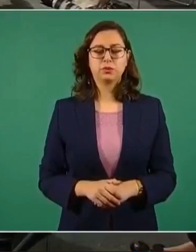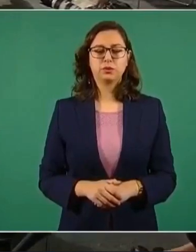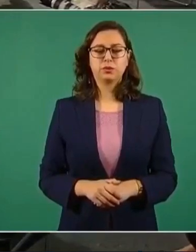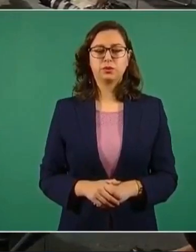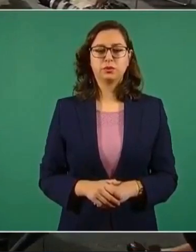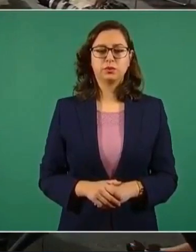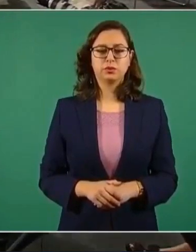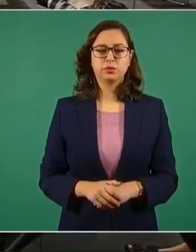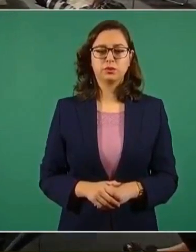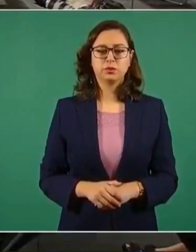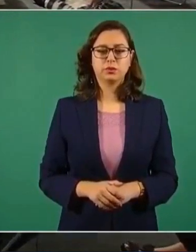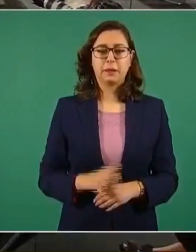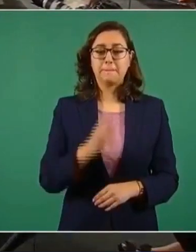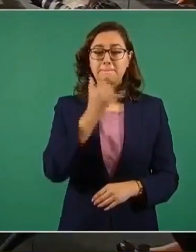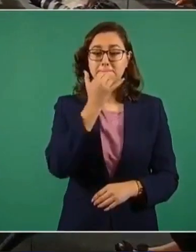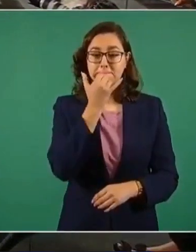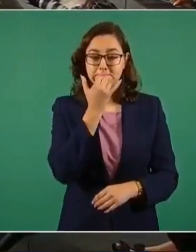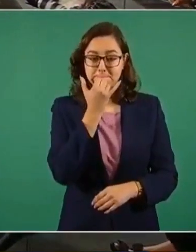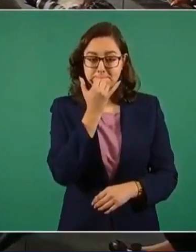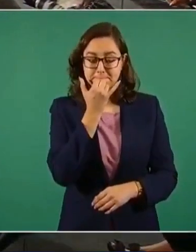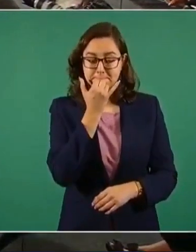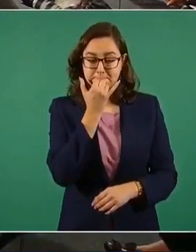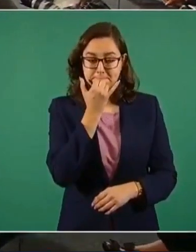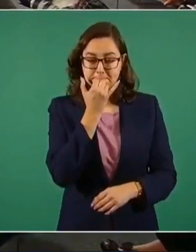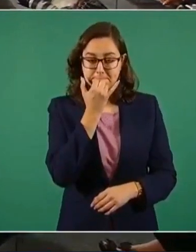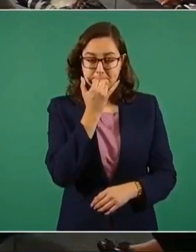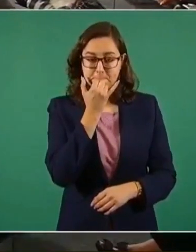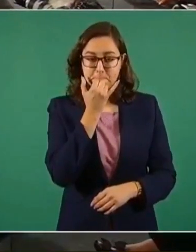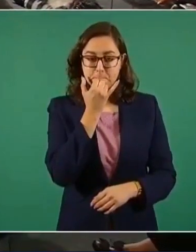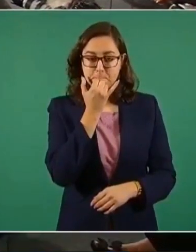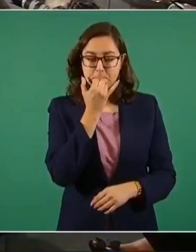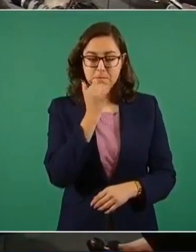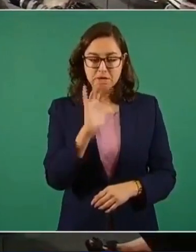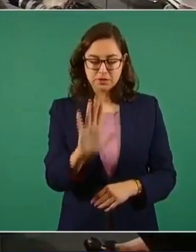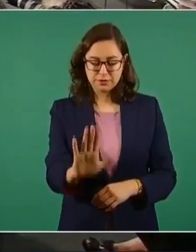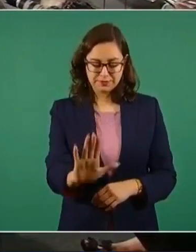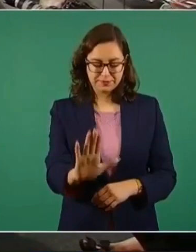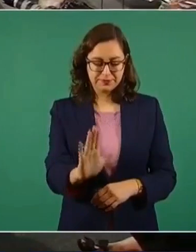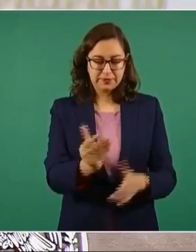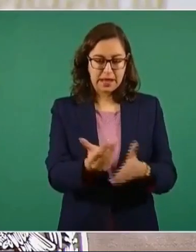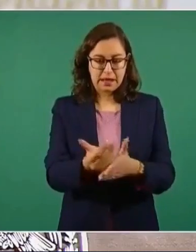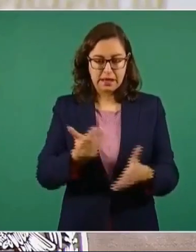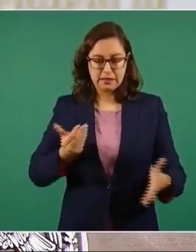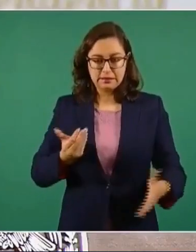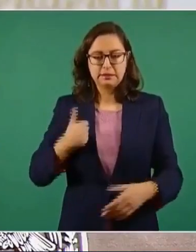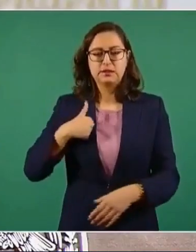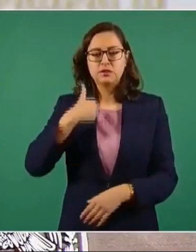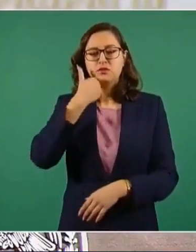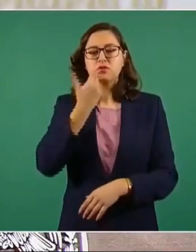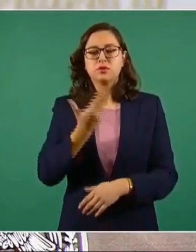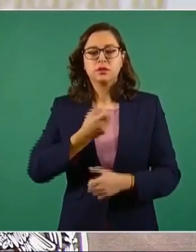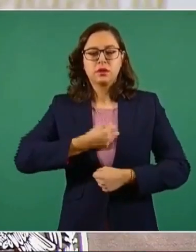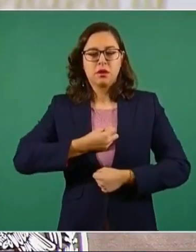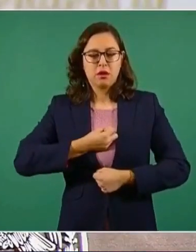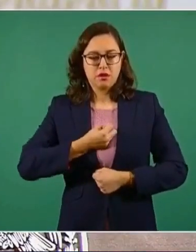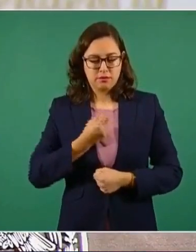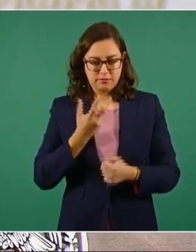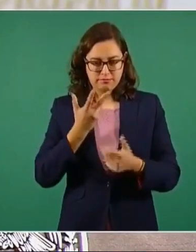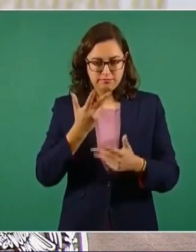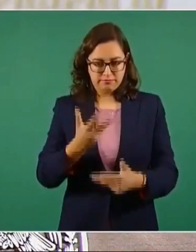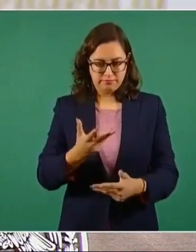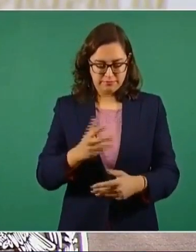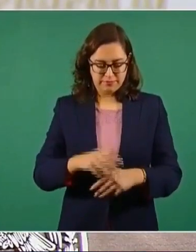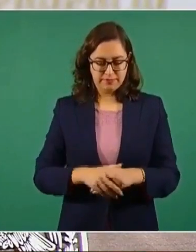¿Me permites, antes? Sí, claro que sí. Quiero expresar mi solidaridad con la